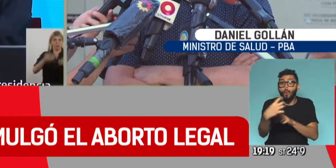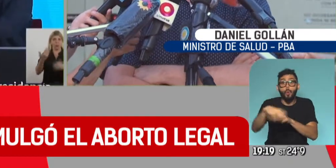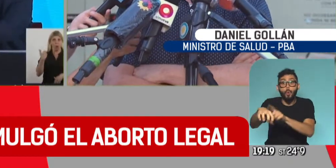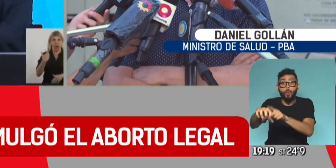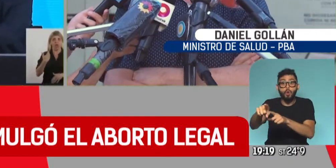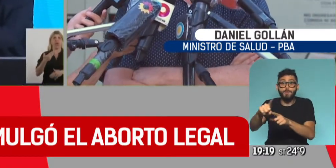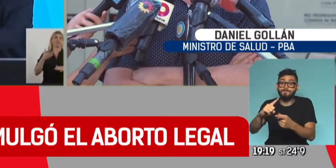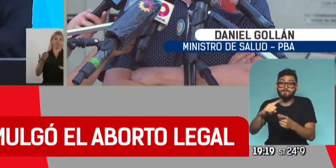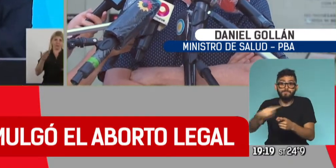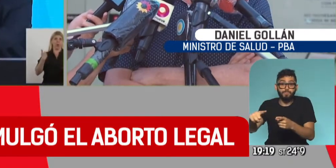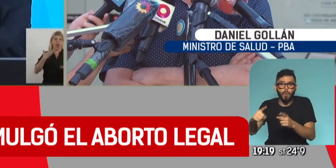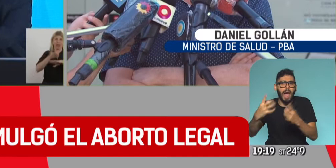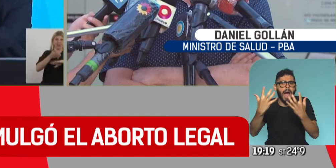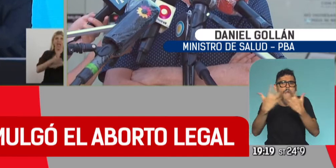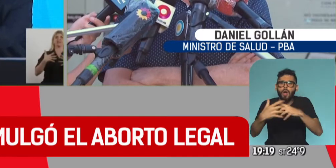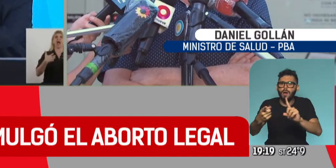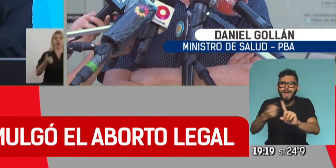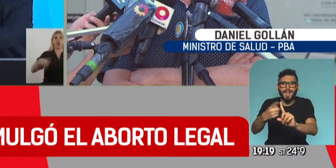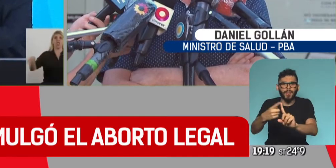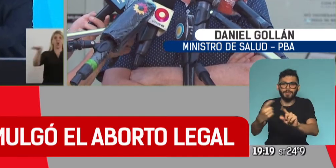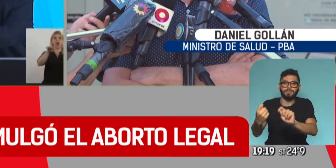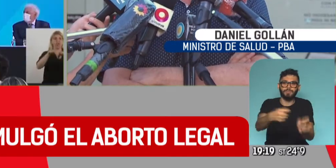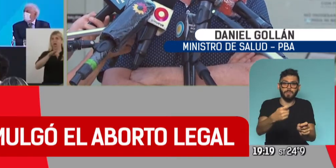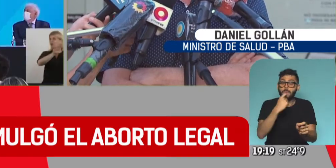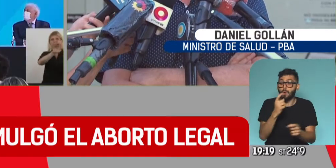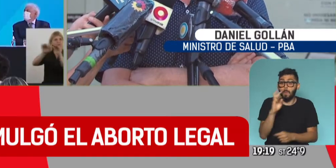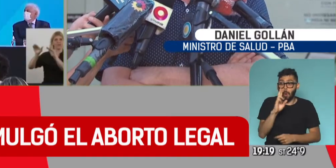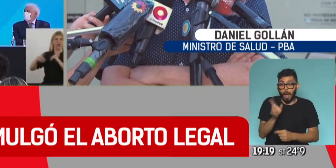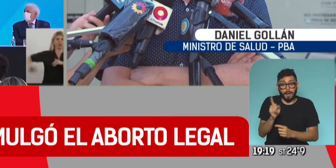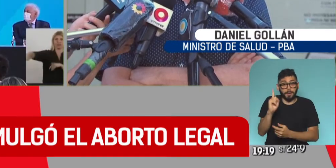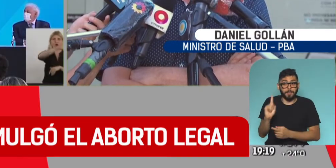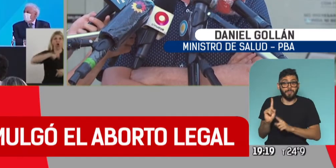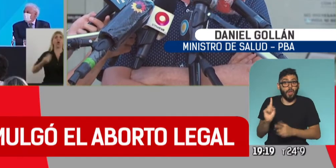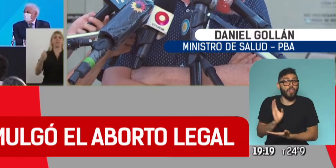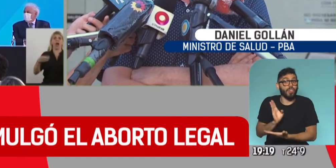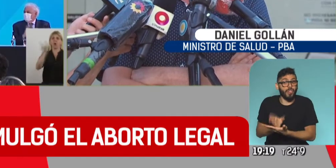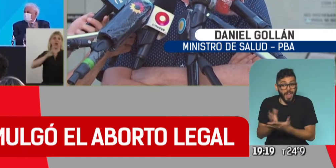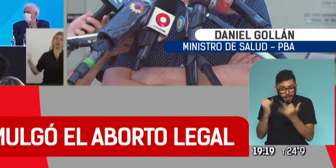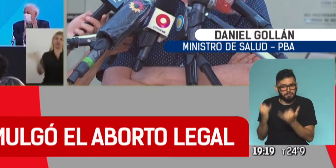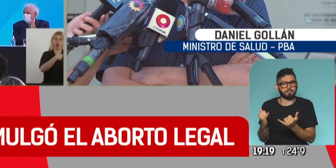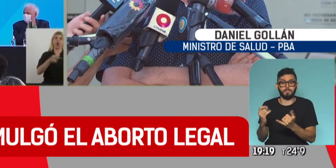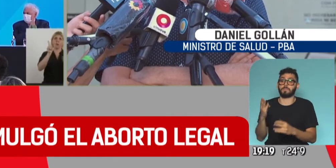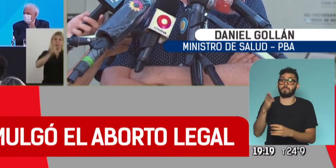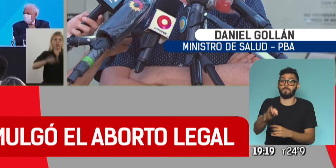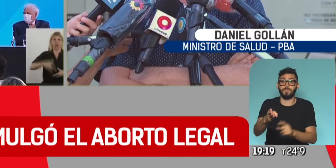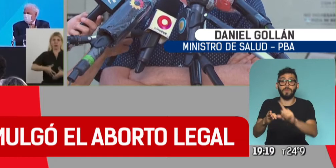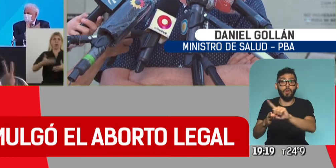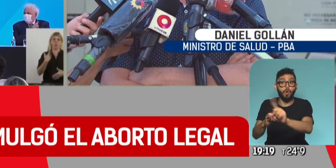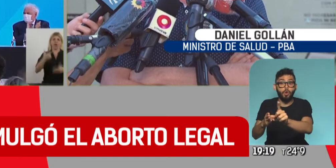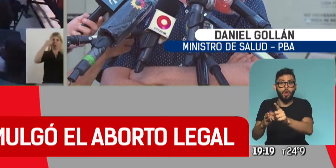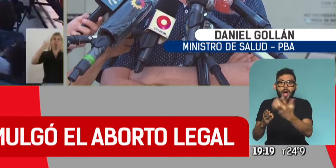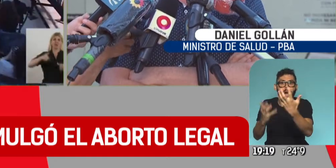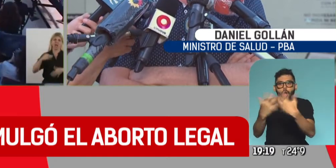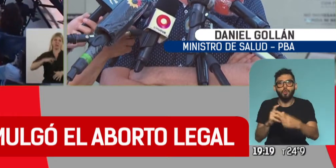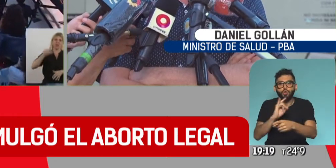red lo resuelve inmediatamente. Esa mujer que tiene el derecho va a ser atendida alternativamente en cualquier